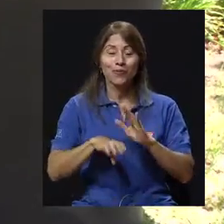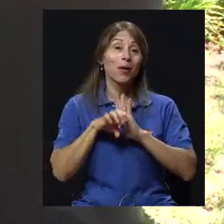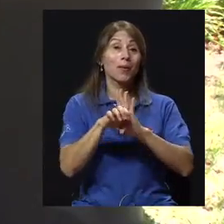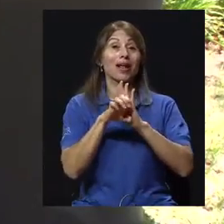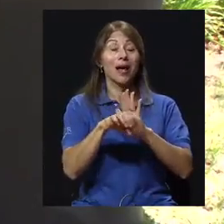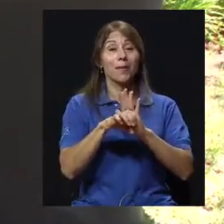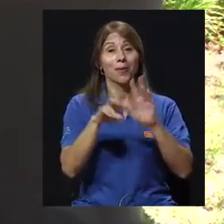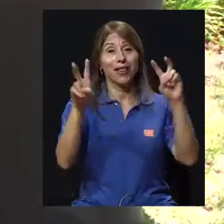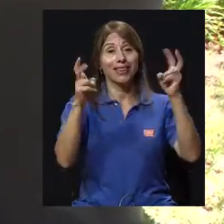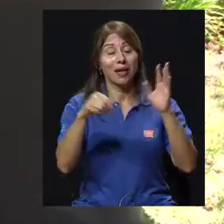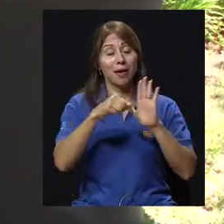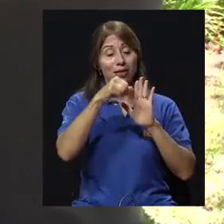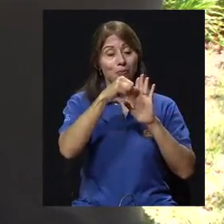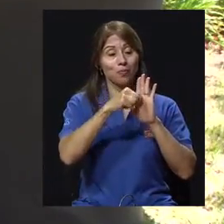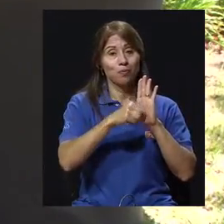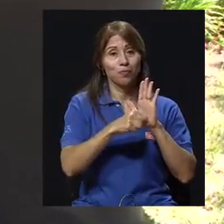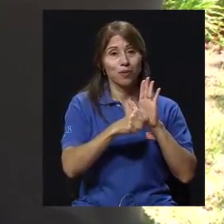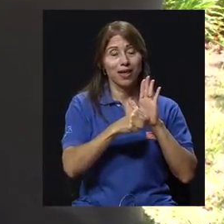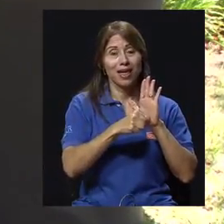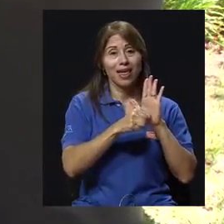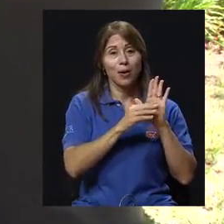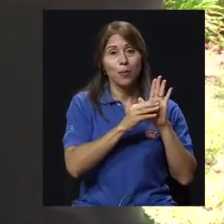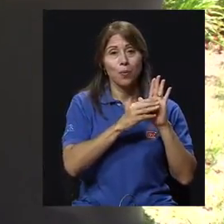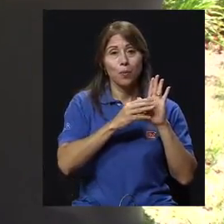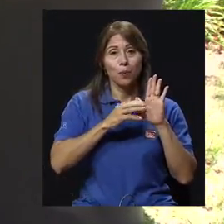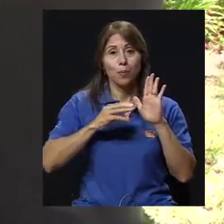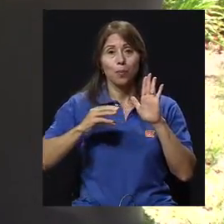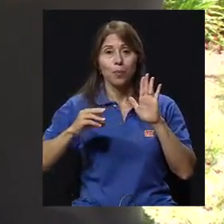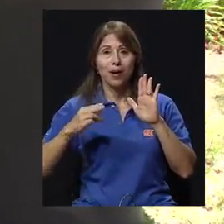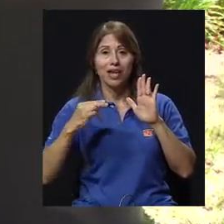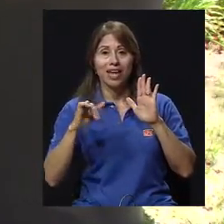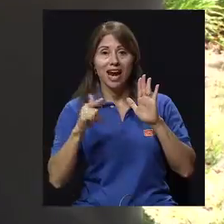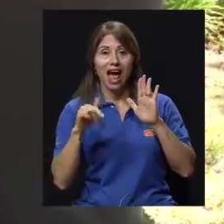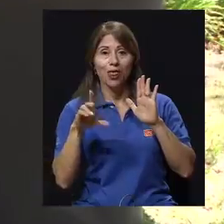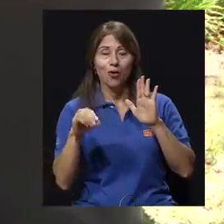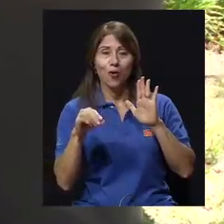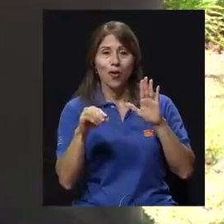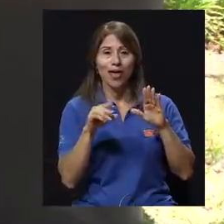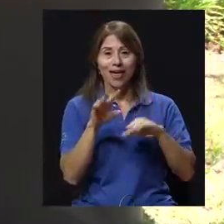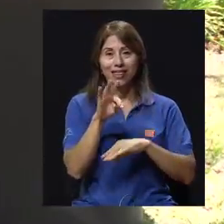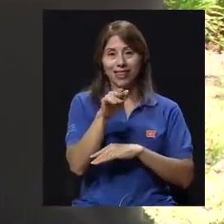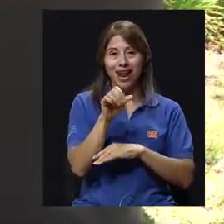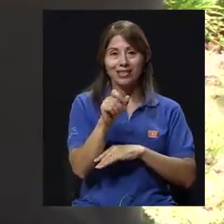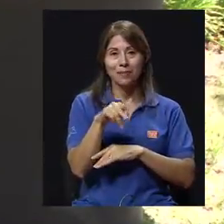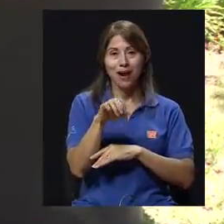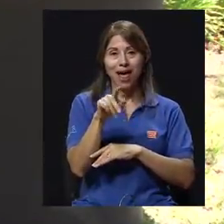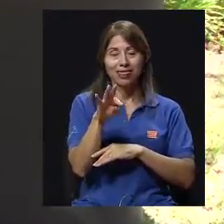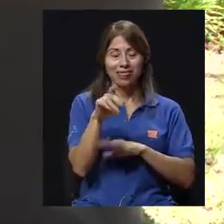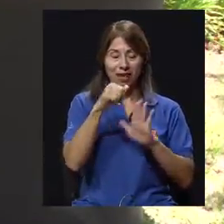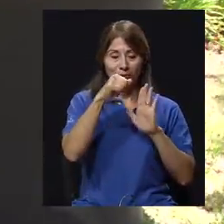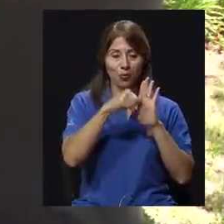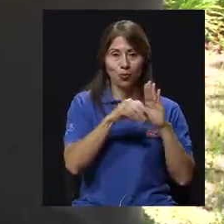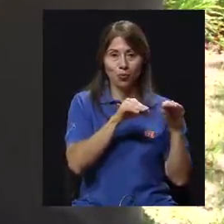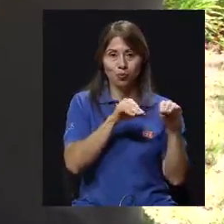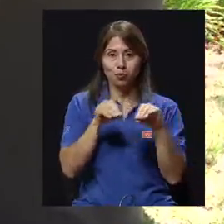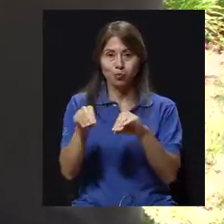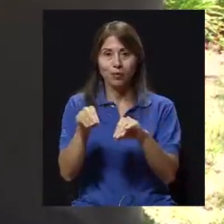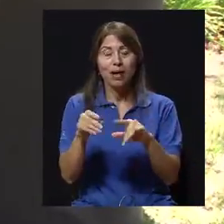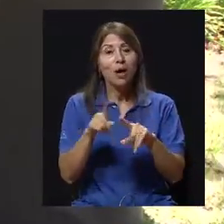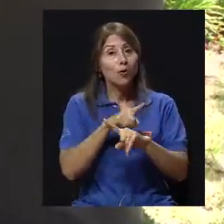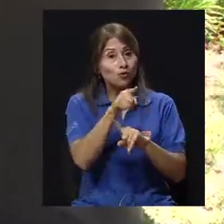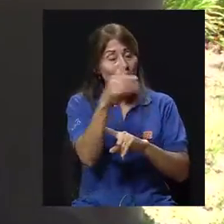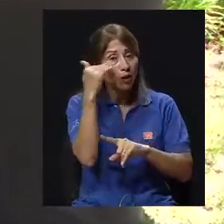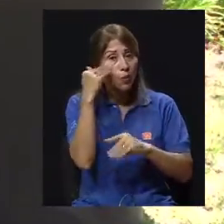trasplante, que sabemos que usted domina muy bien este tema, su especialidad, el trasplante de hígado y demás, pero queremos desde ya hacerle la